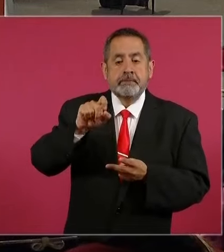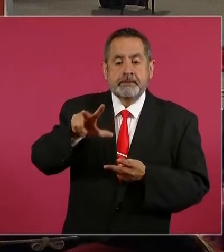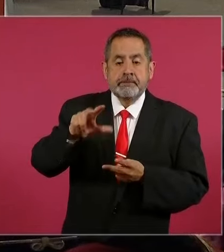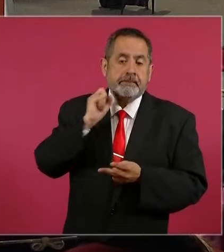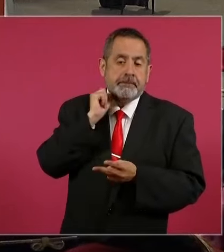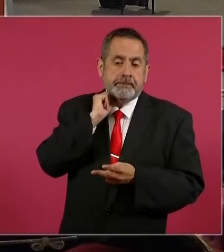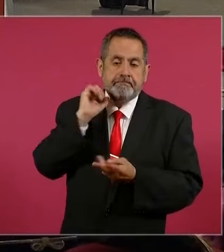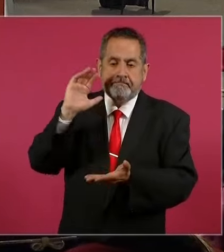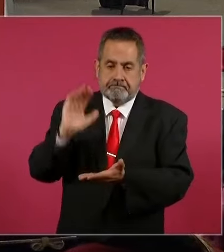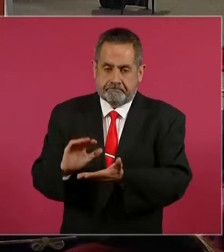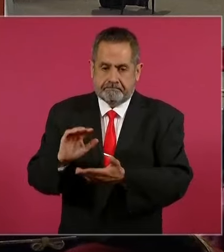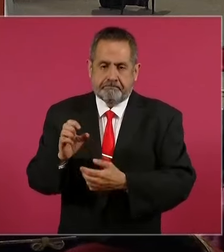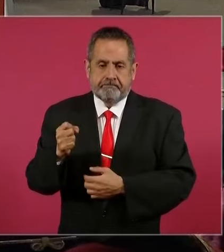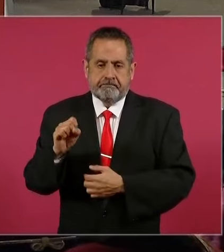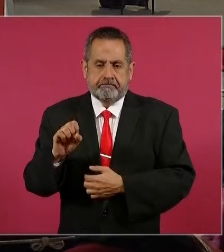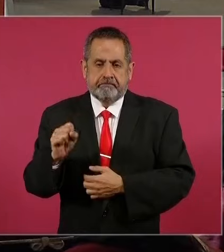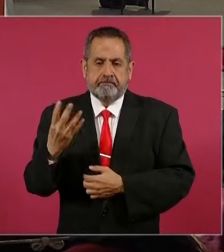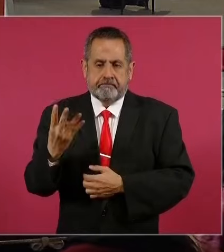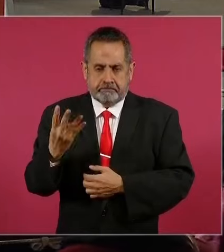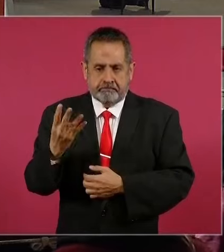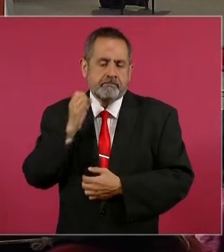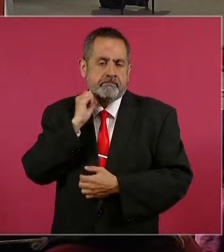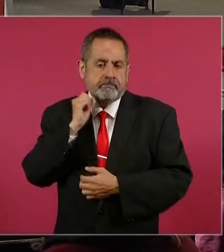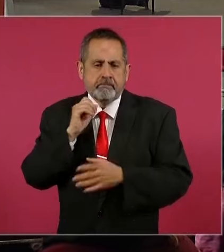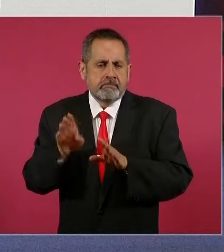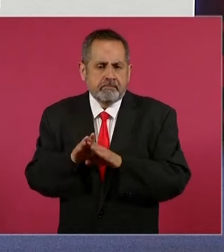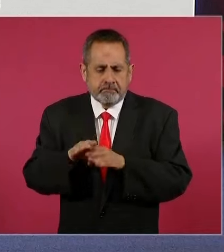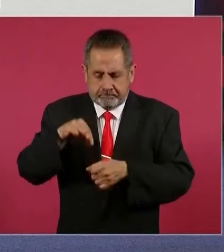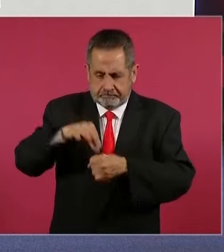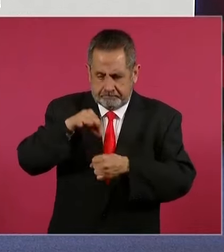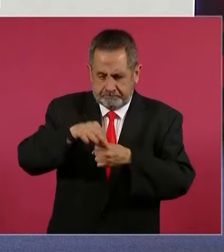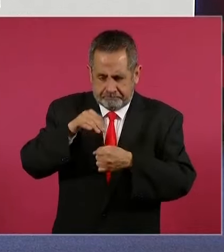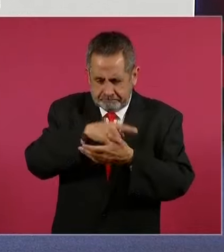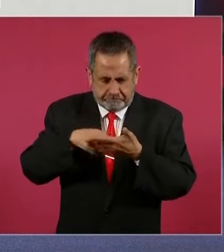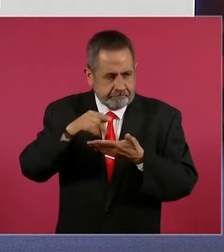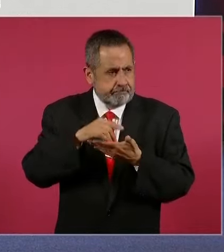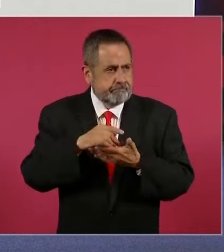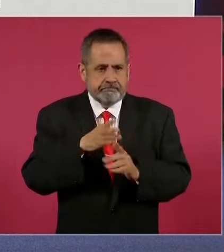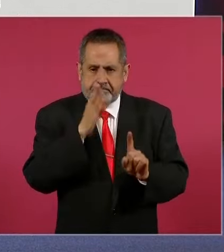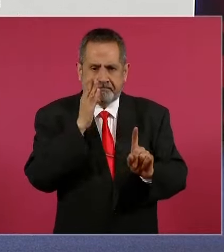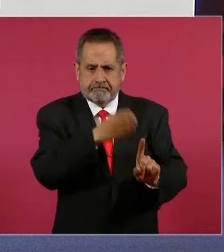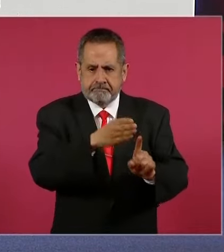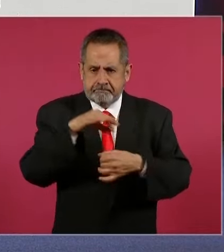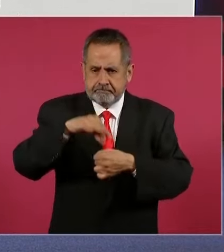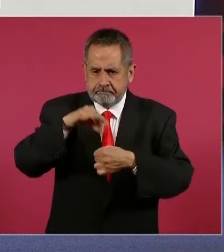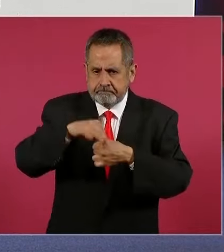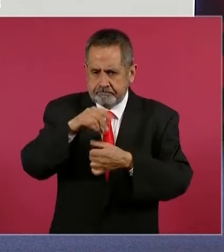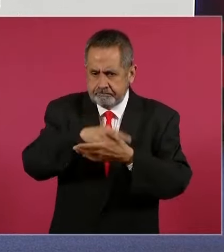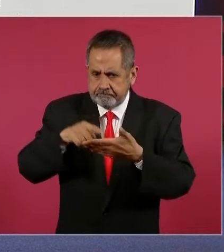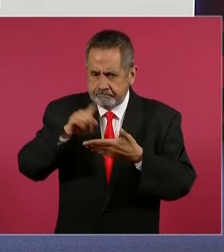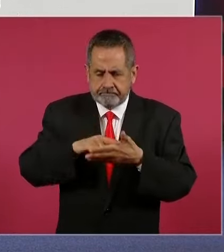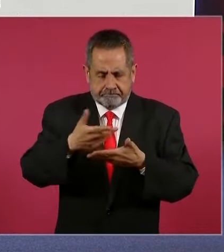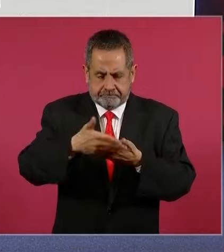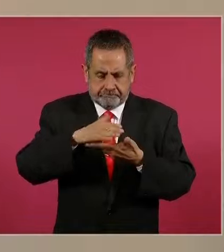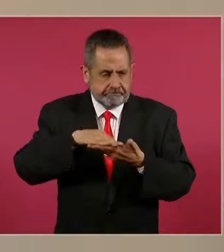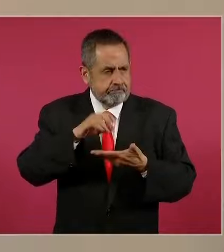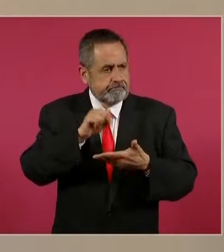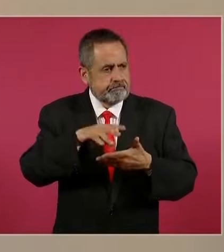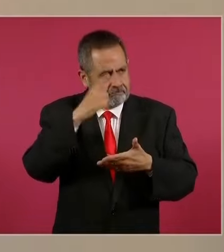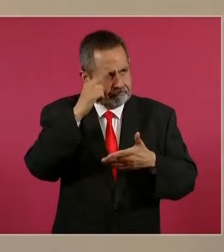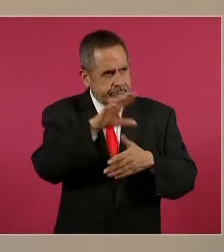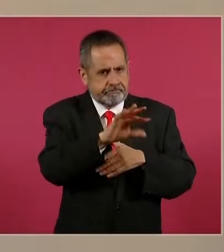senadores. Todos ellos serán electos por mayoría relativa para garantizar el arraigo territorial.